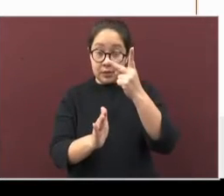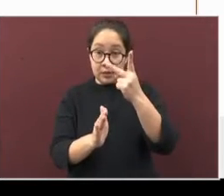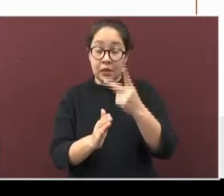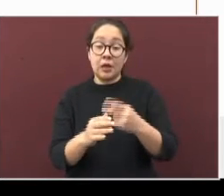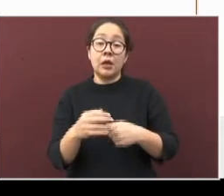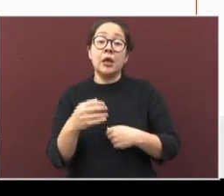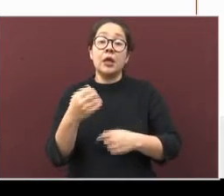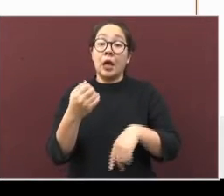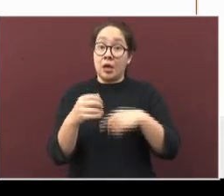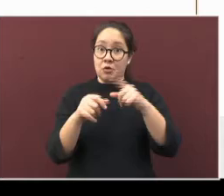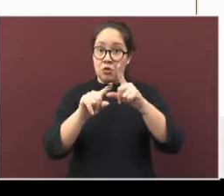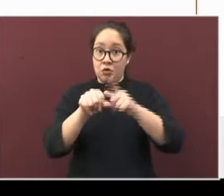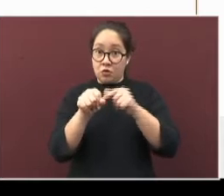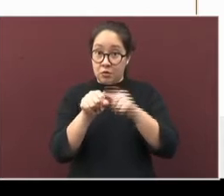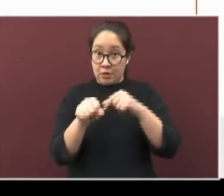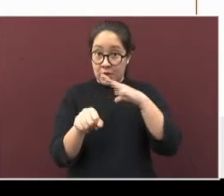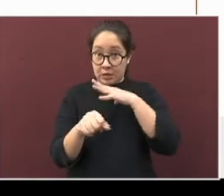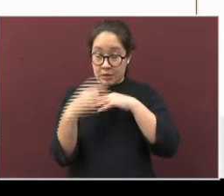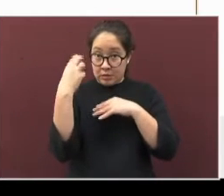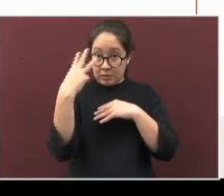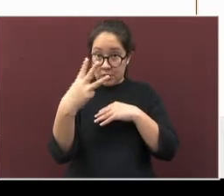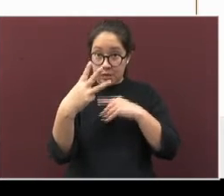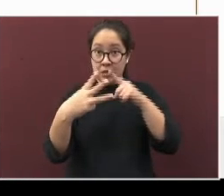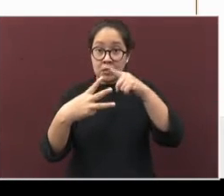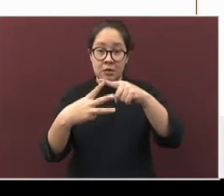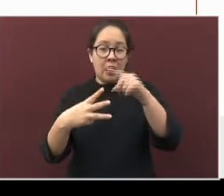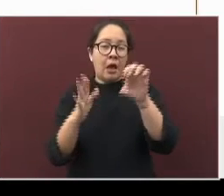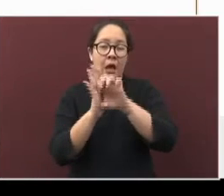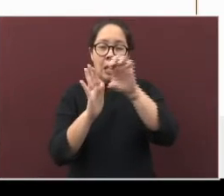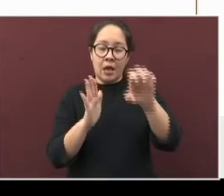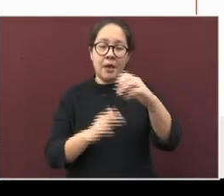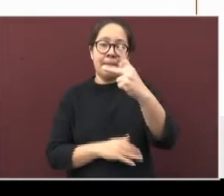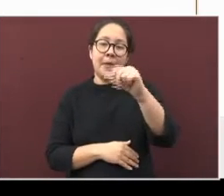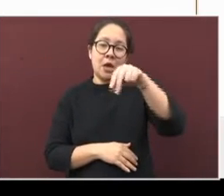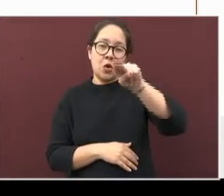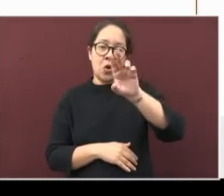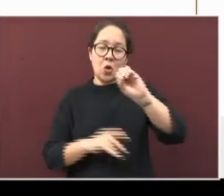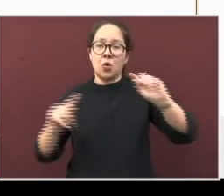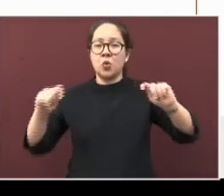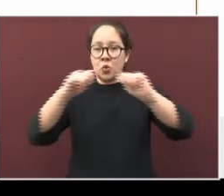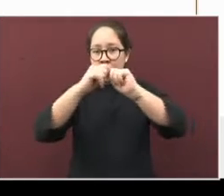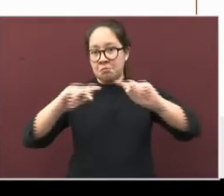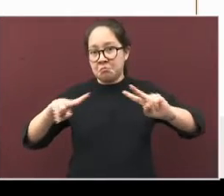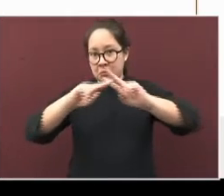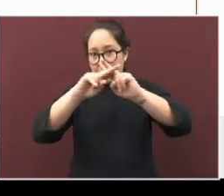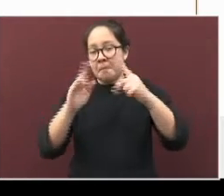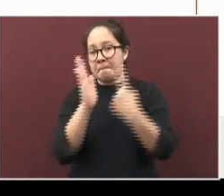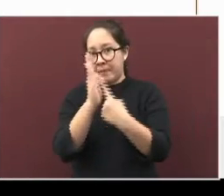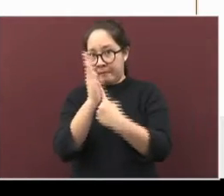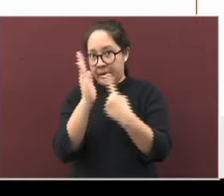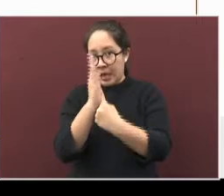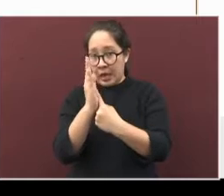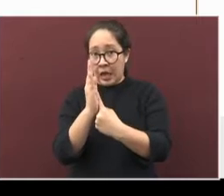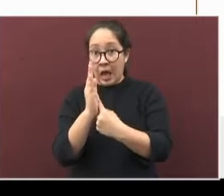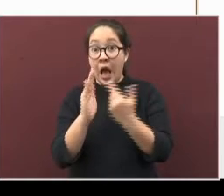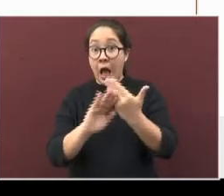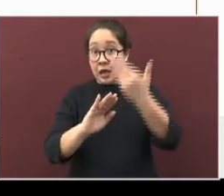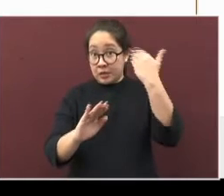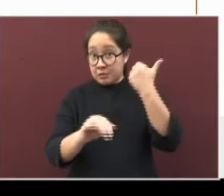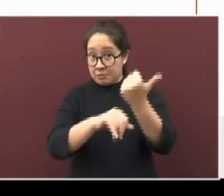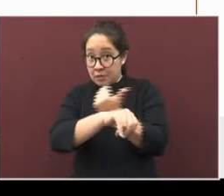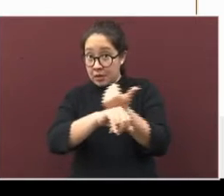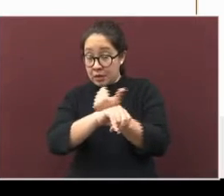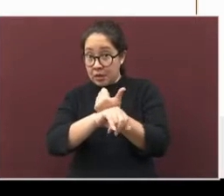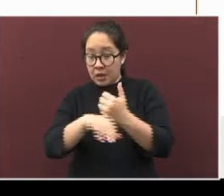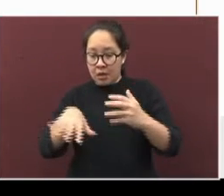cuatro colores del semáforo, tal es el caso de Pánuco, Tuxpan, Poza Rica y Papantla, que de permanecer en amarillo